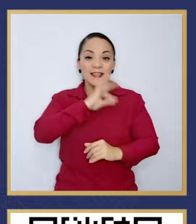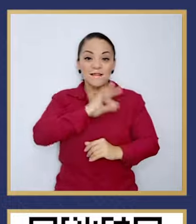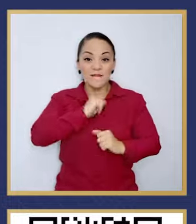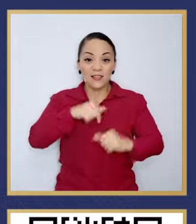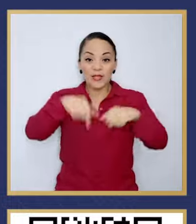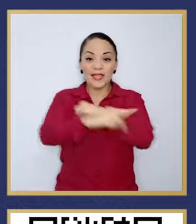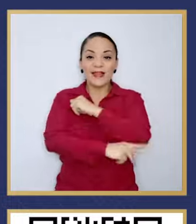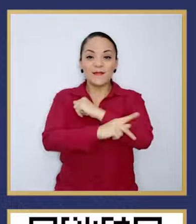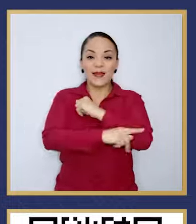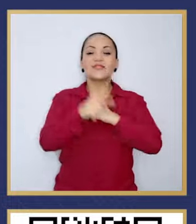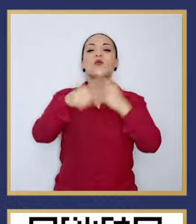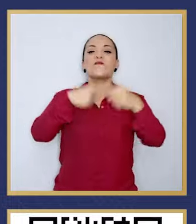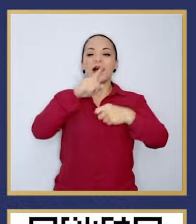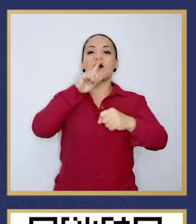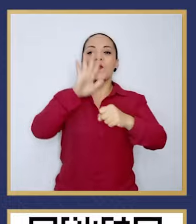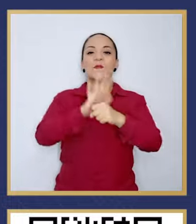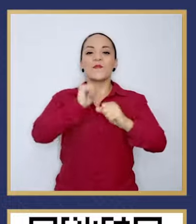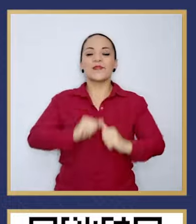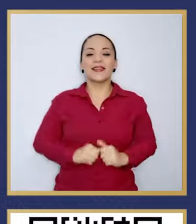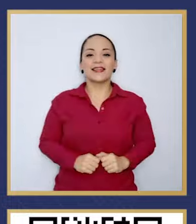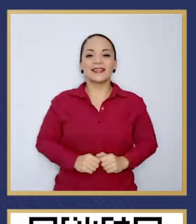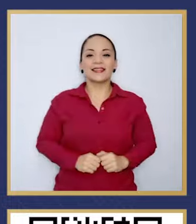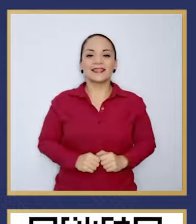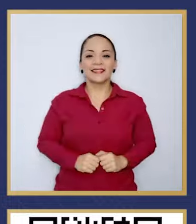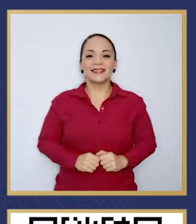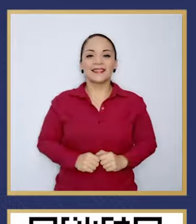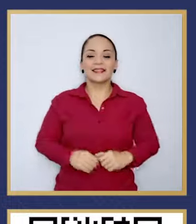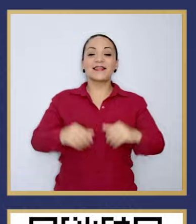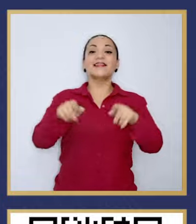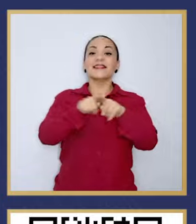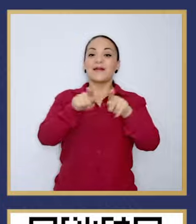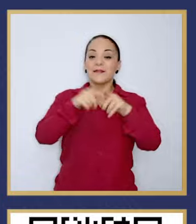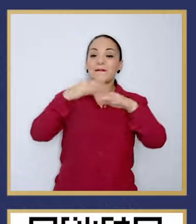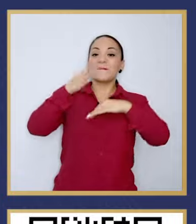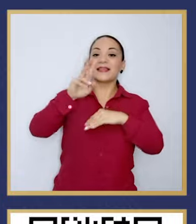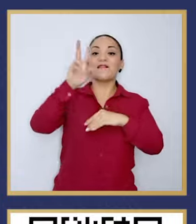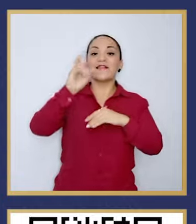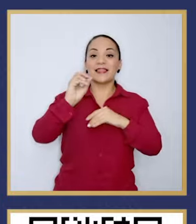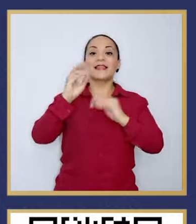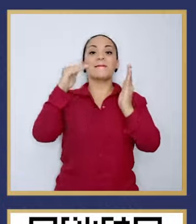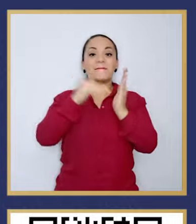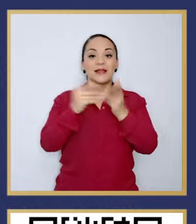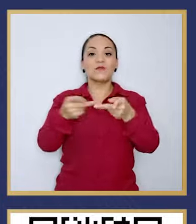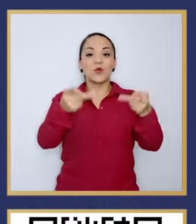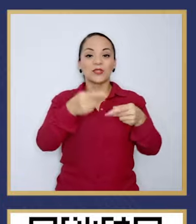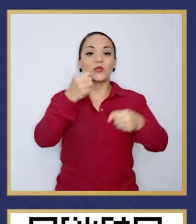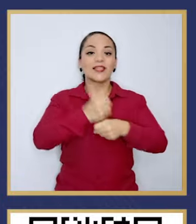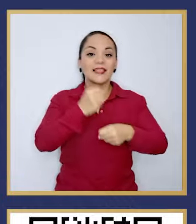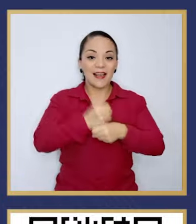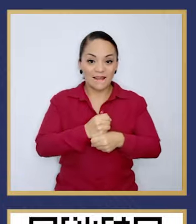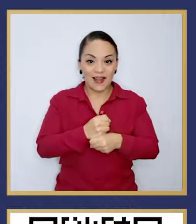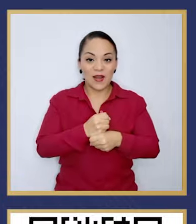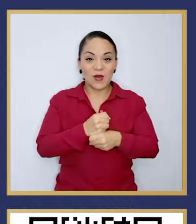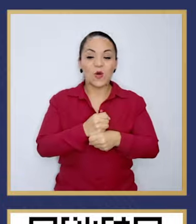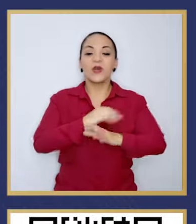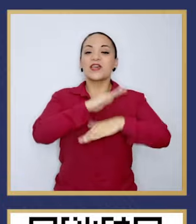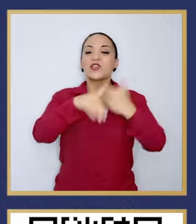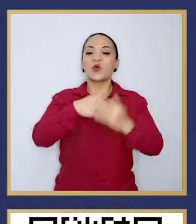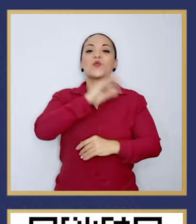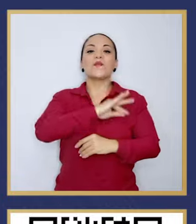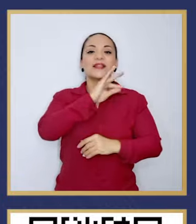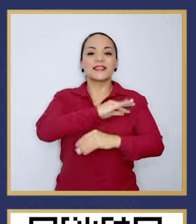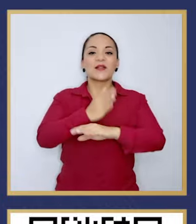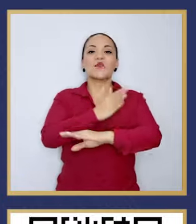país serán una realidad, así como los más de 20.000 empleos y todo el